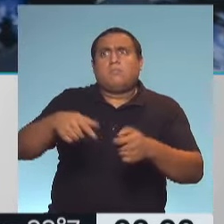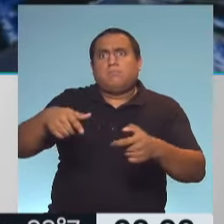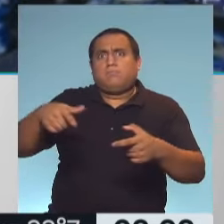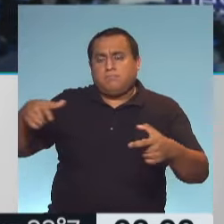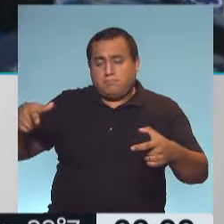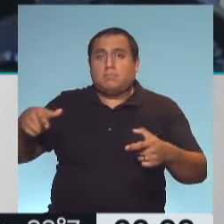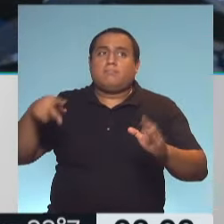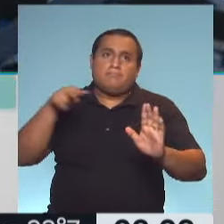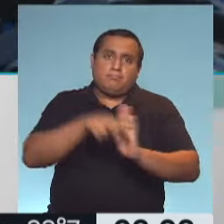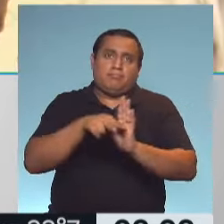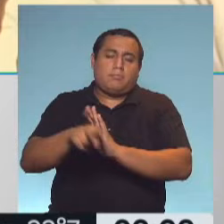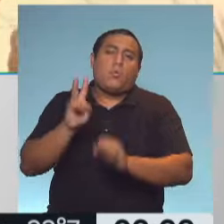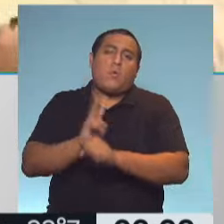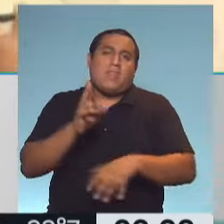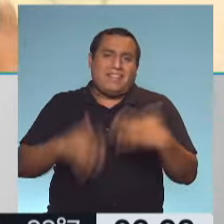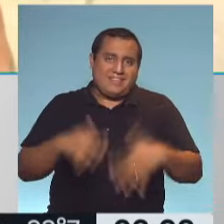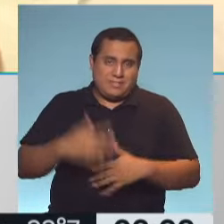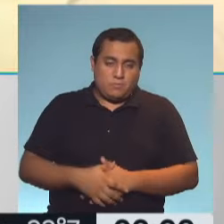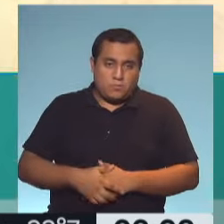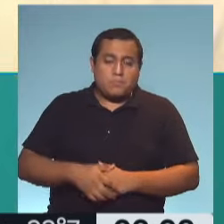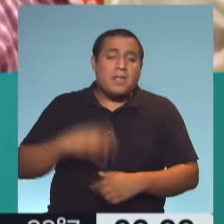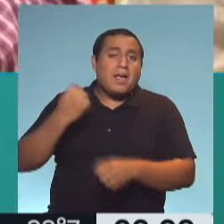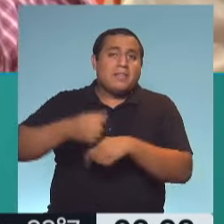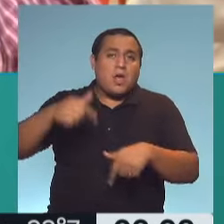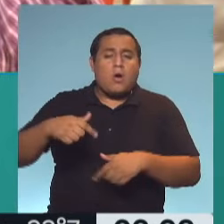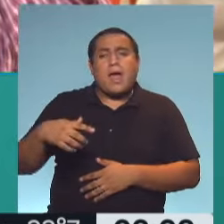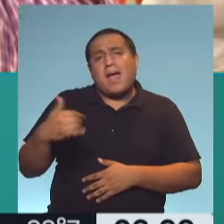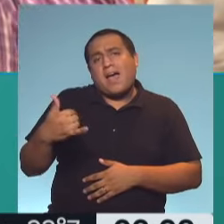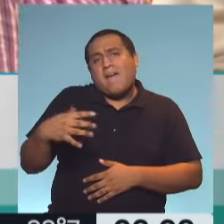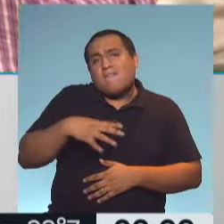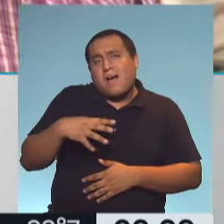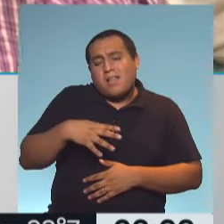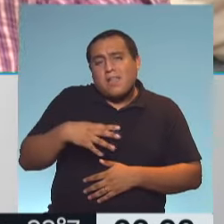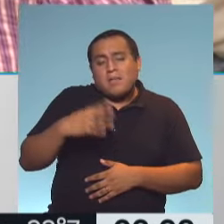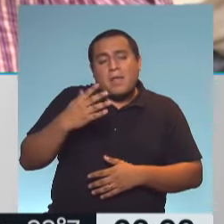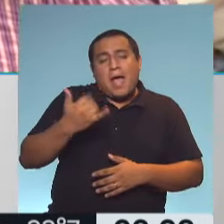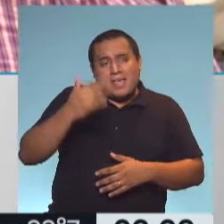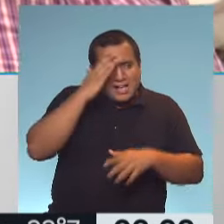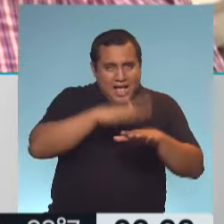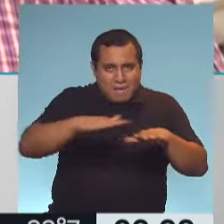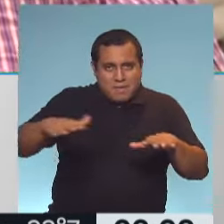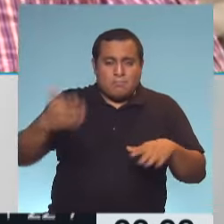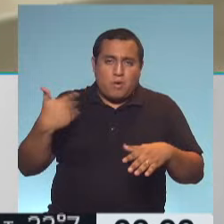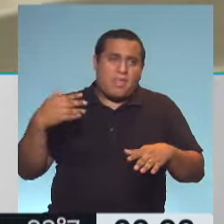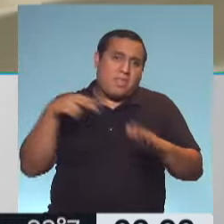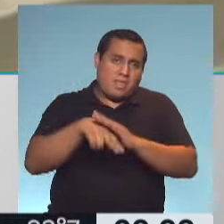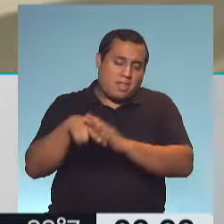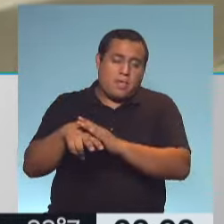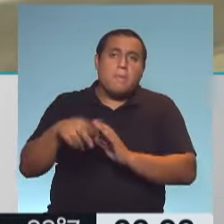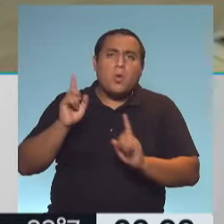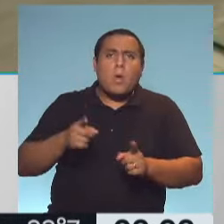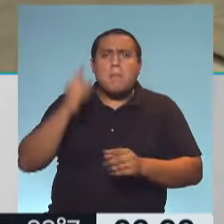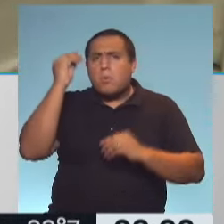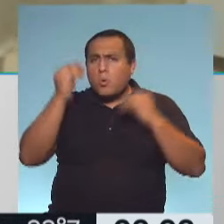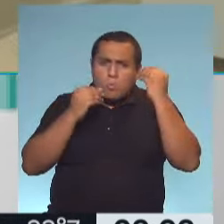las unidades críticas. Todavía hay efectores disponibles como para poder soportar, pero también preocupa los conflictos,